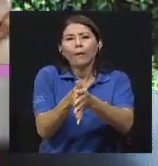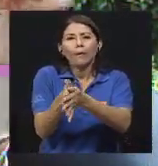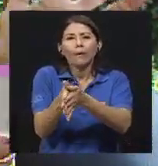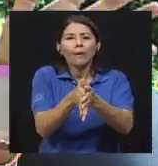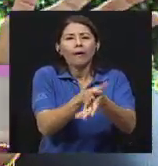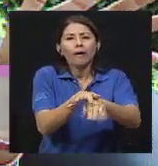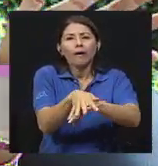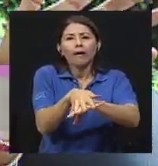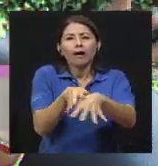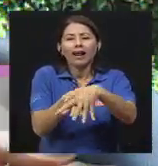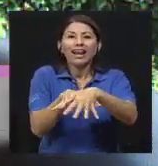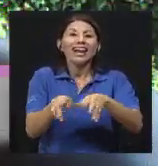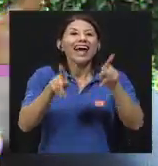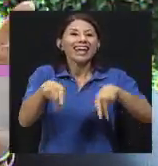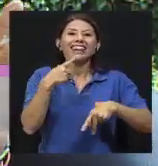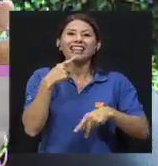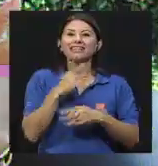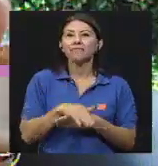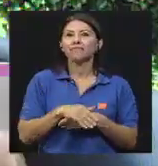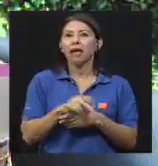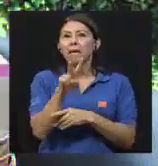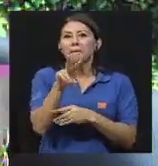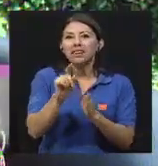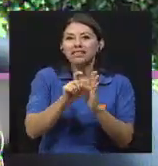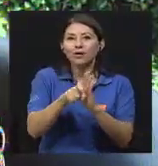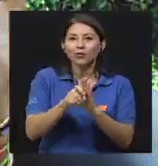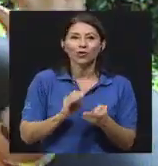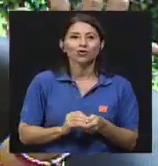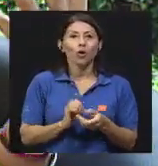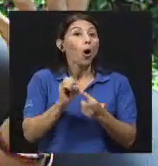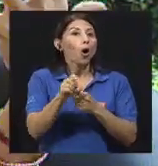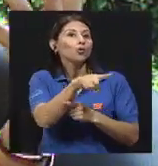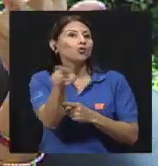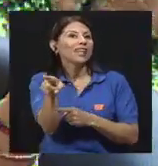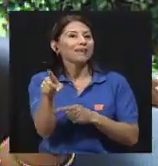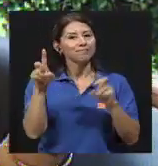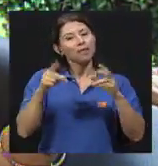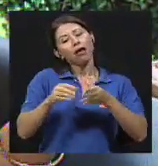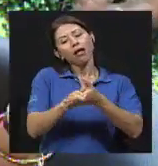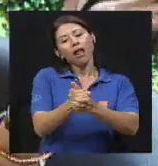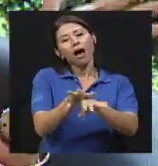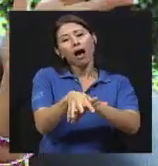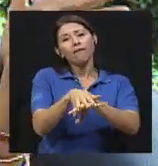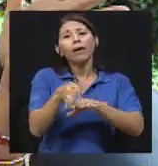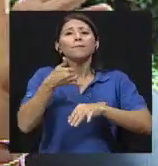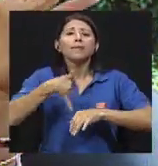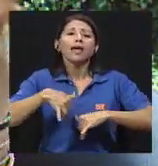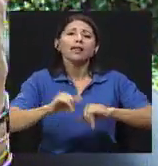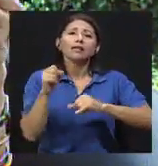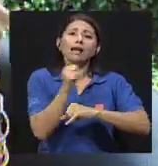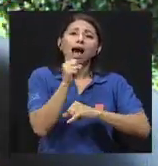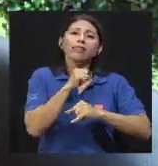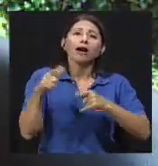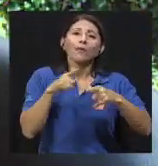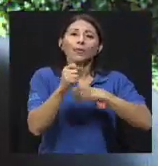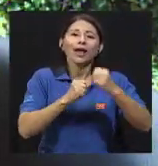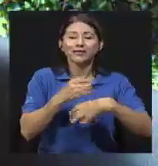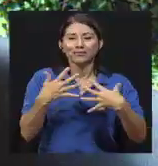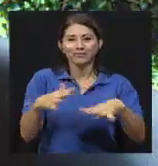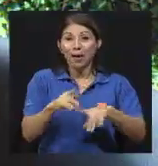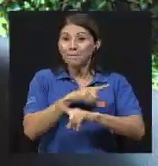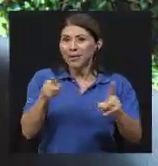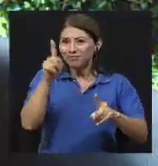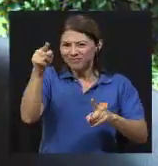cabalístico son 20 segundos, cantar cumpleaños. Pero aparte de tener un tiempo mínimo, yo creo que lo más importante es ser